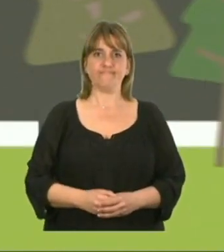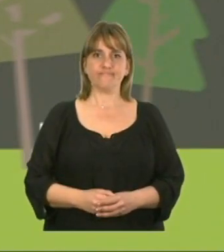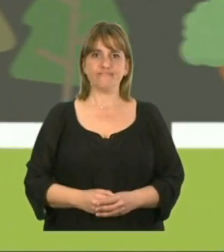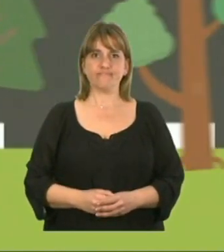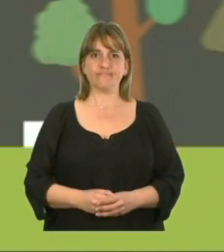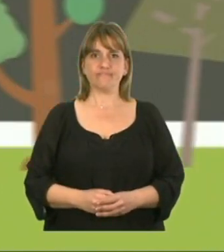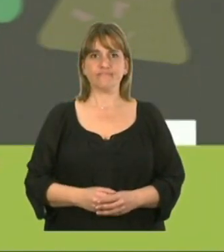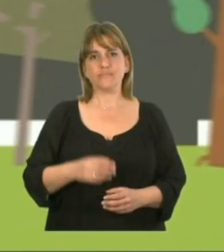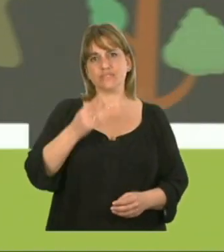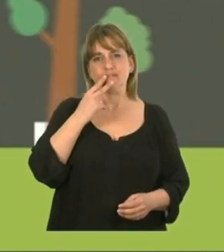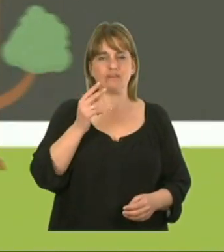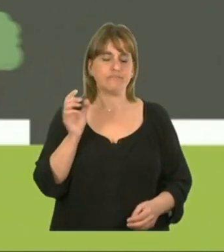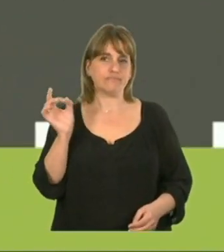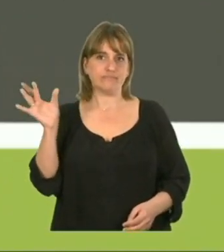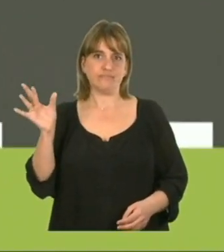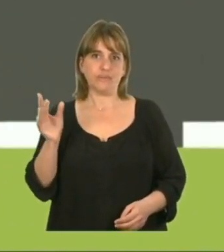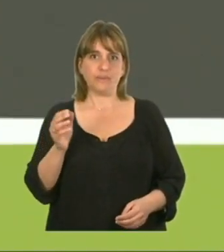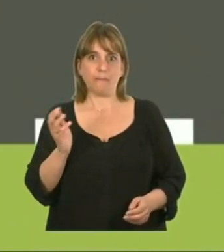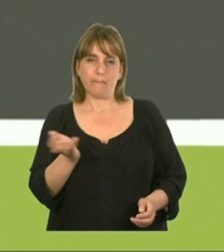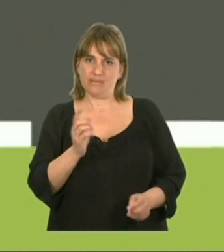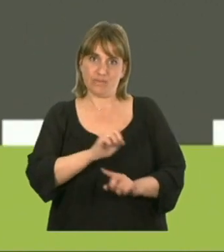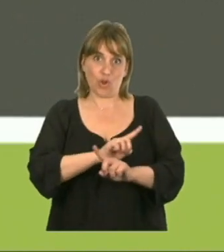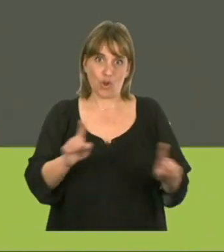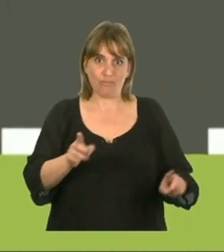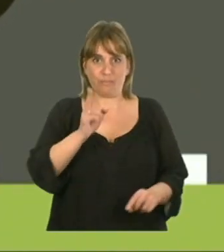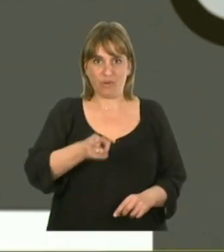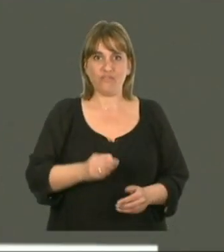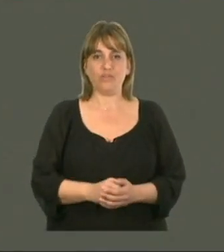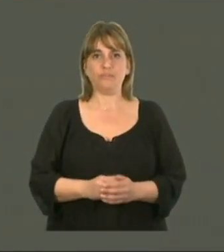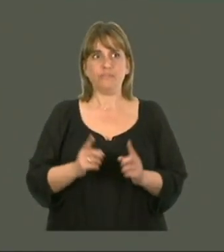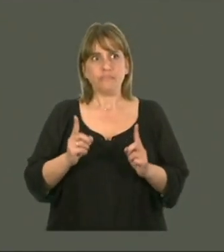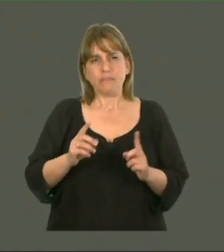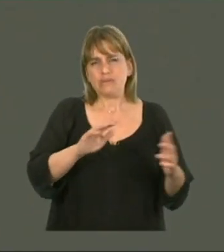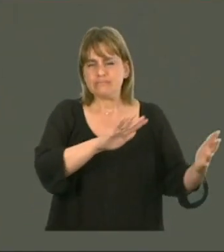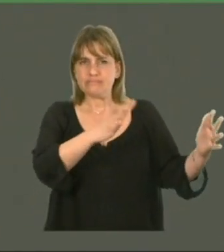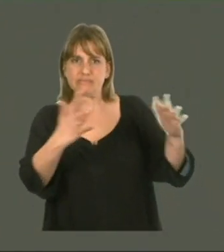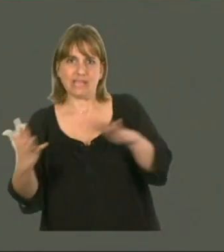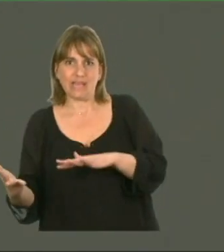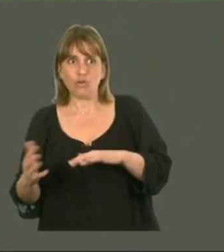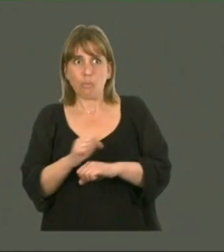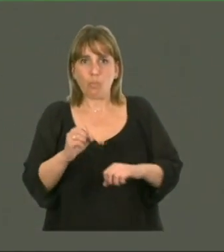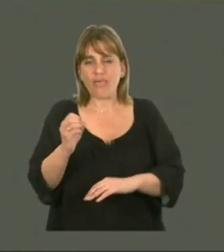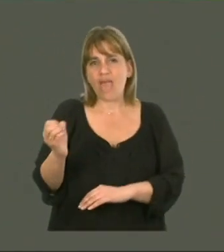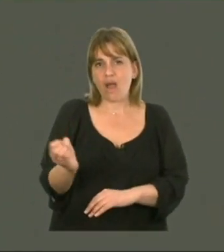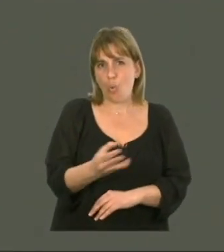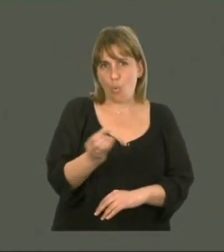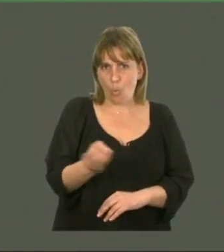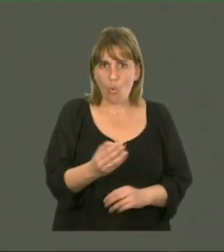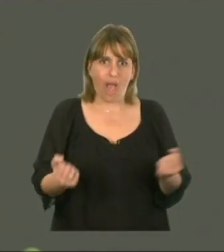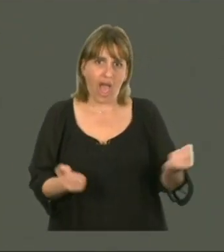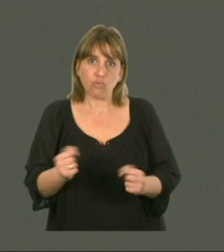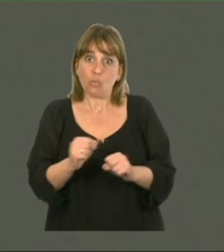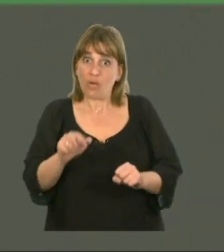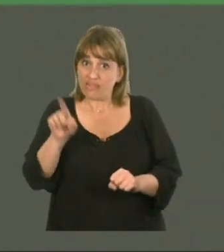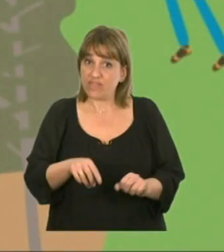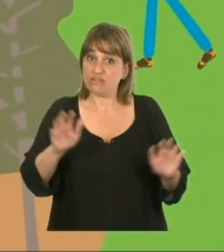No arrojes colillas de cigarros encendidos. Evita circular sobre terrenos con vegetación, ya que el humo del vehículo podría generar un